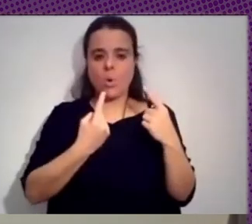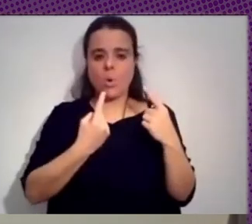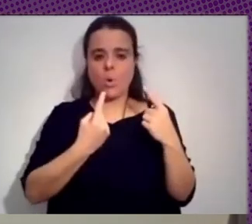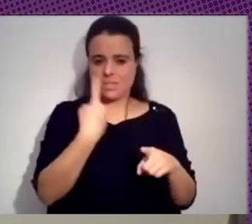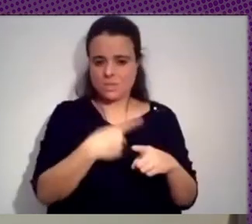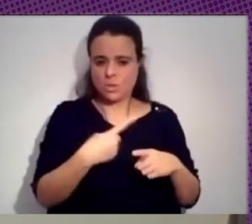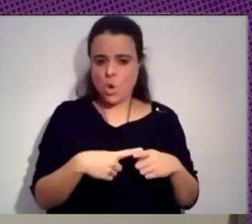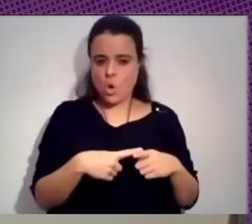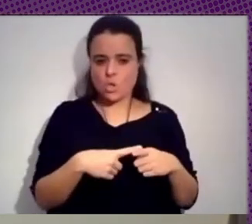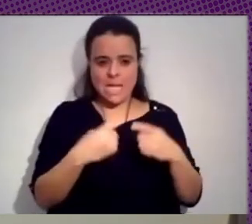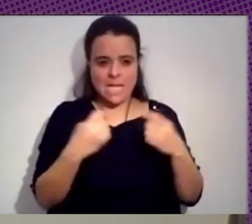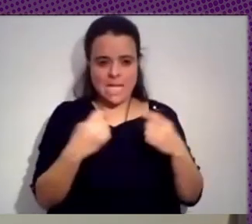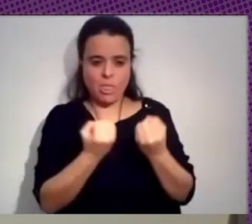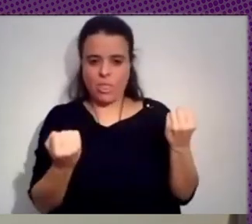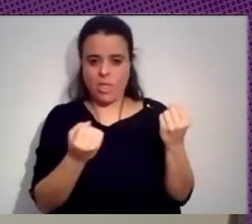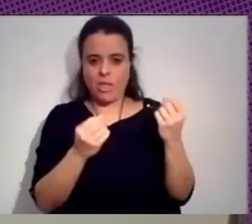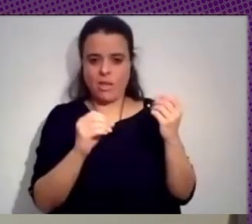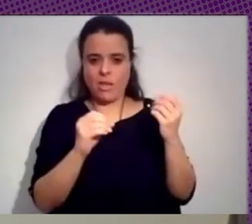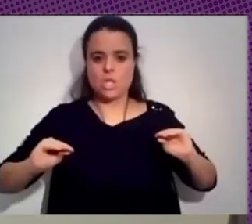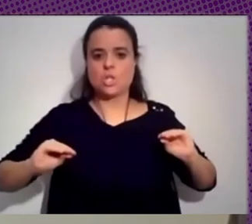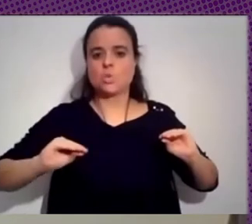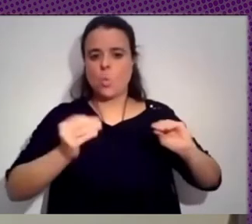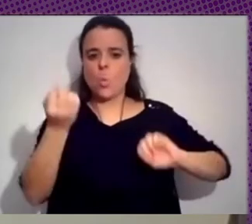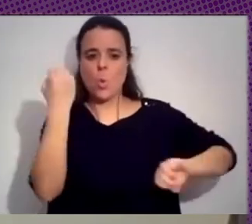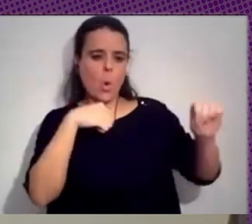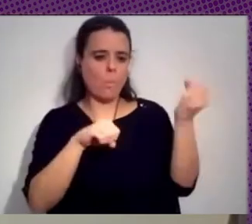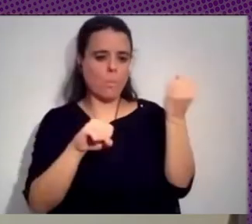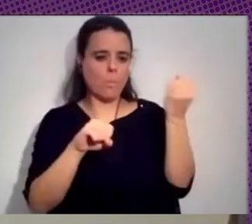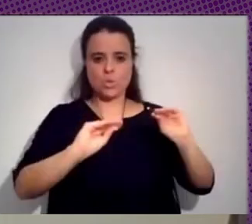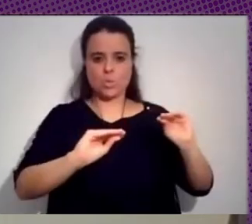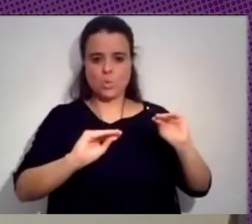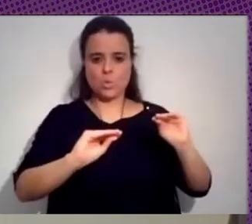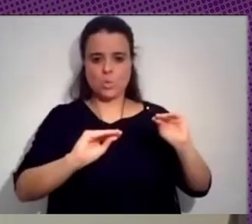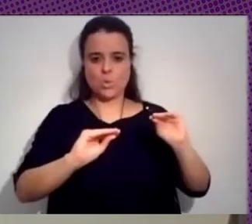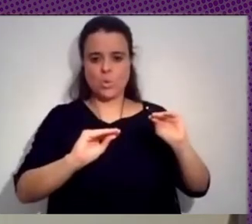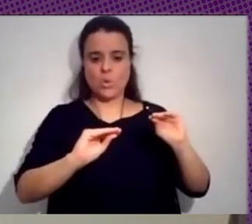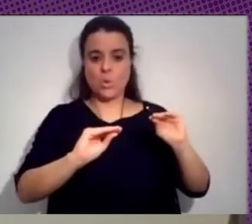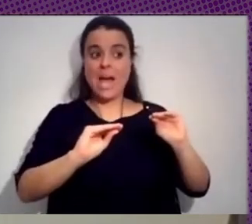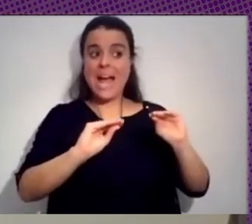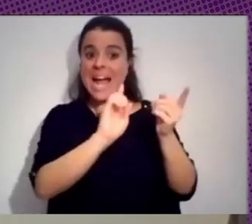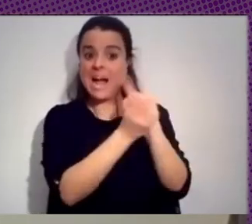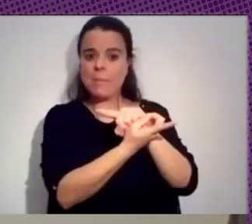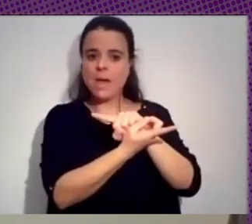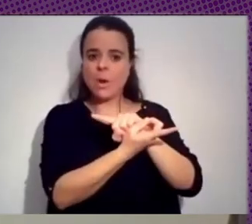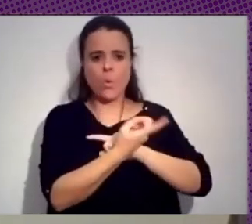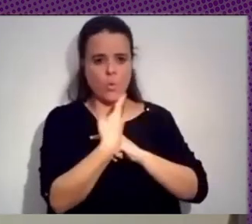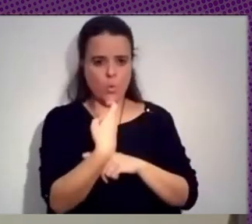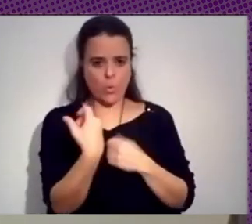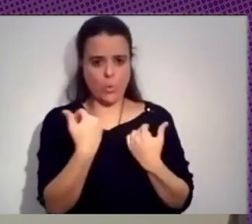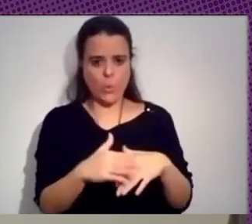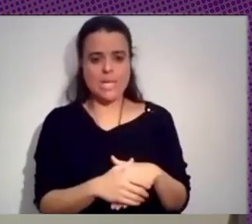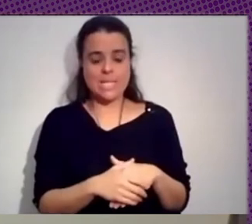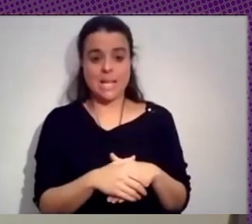su comportamiento, hay determinadas acciones que son mucho más complejas de cambiar. Entonces, identificar ese tipo